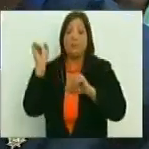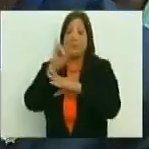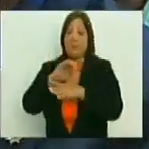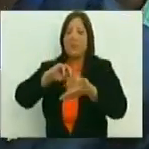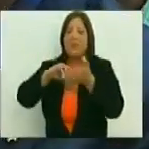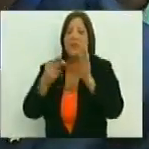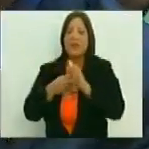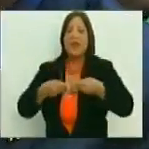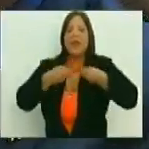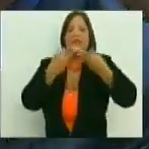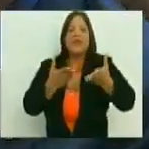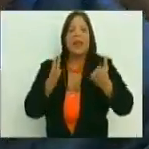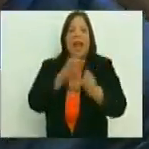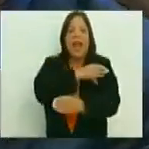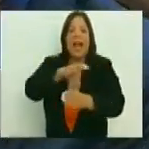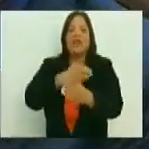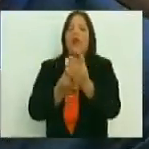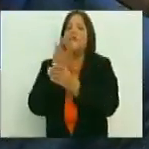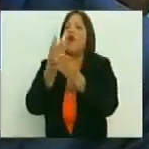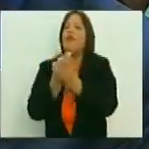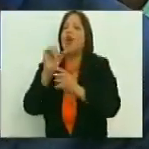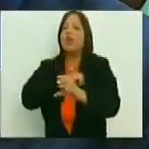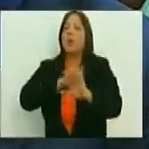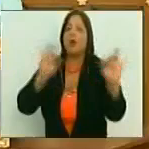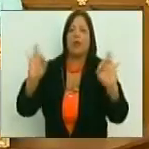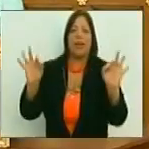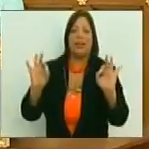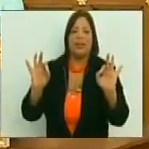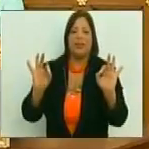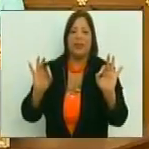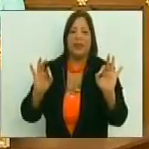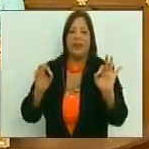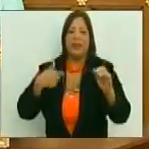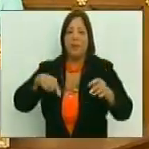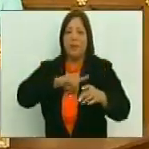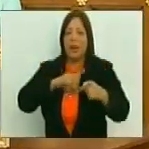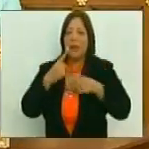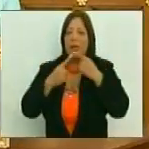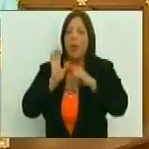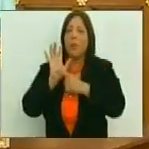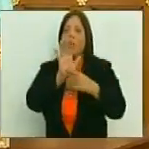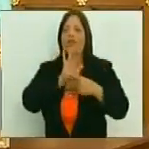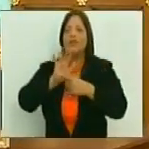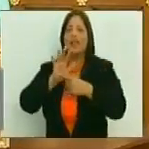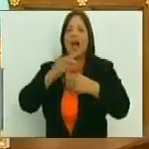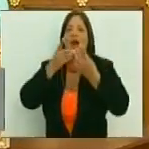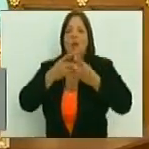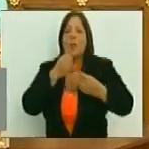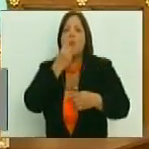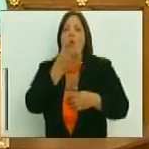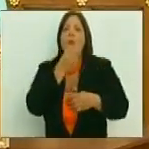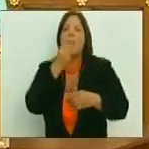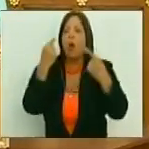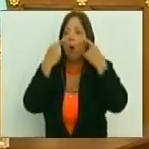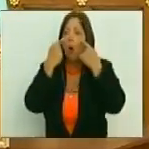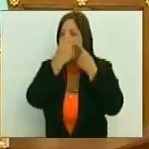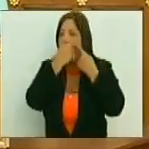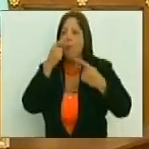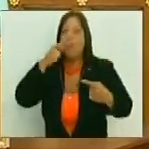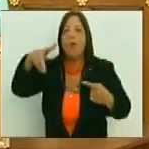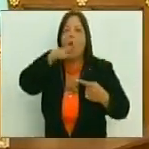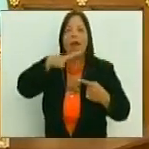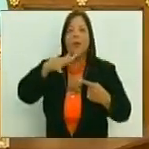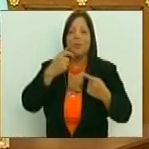personal será entregarte este canto florecido sin temores, mi venganza personal será mostrarte la bondad que hay en los ojos de mi pueblo,